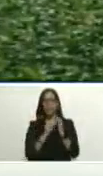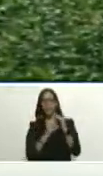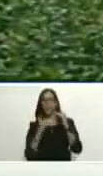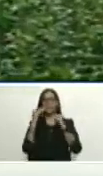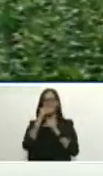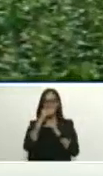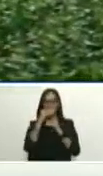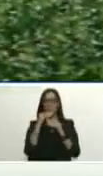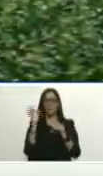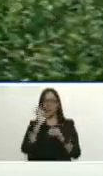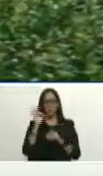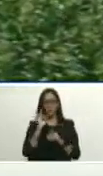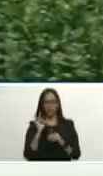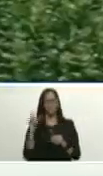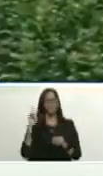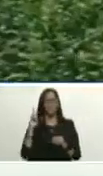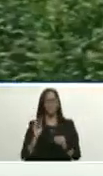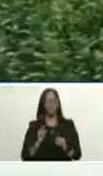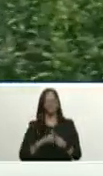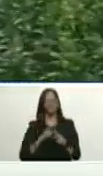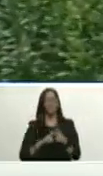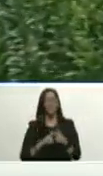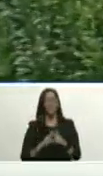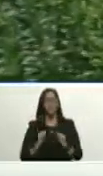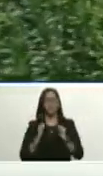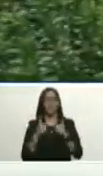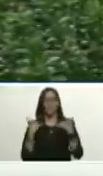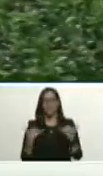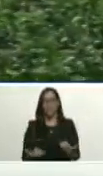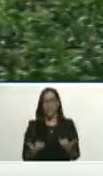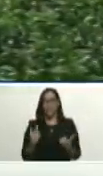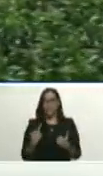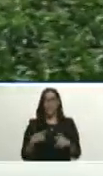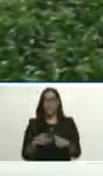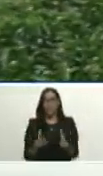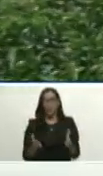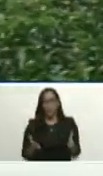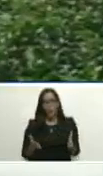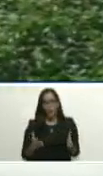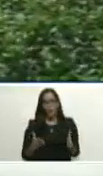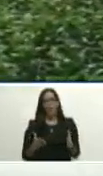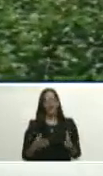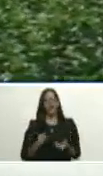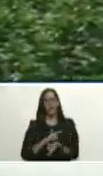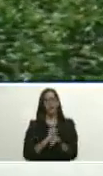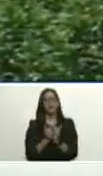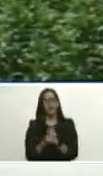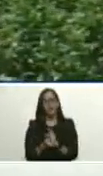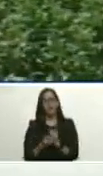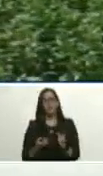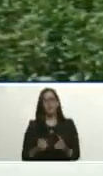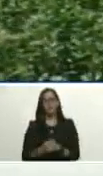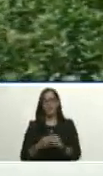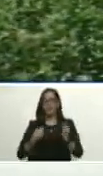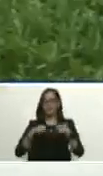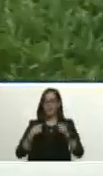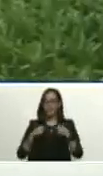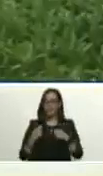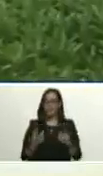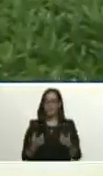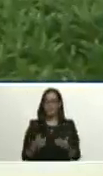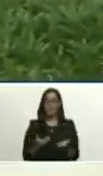Venezuela entonces empieza ya primeros pasos primeros logros a convertirse en exportadora de bienes y de servicios